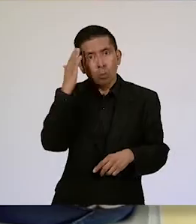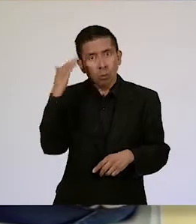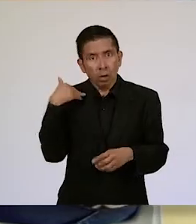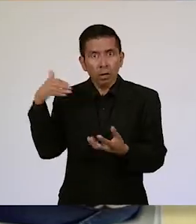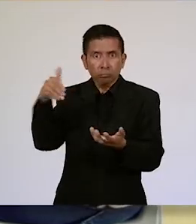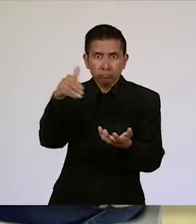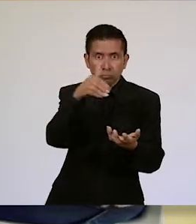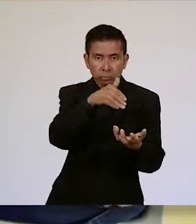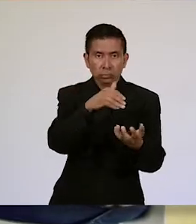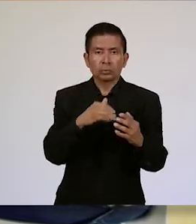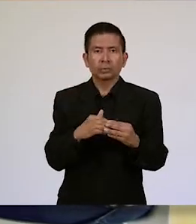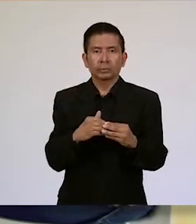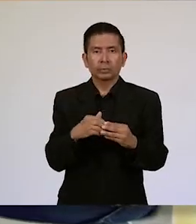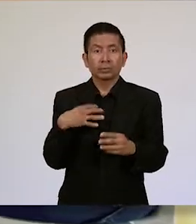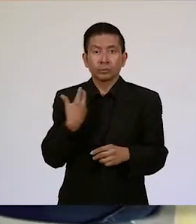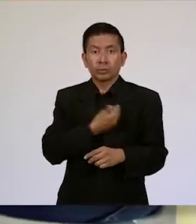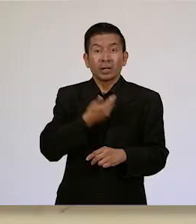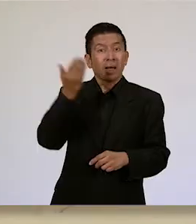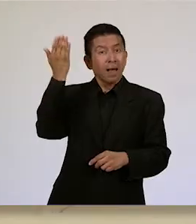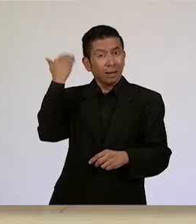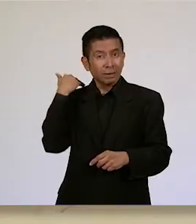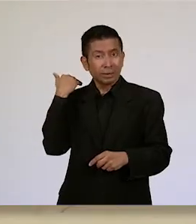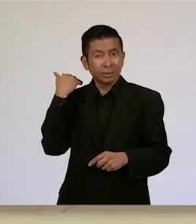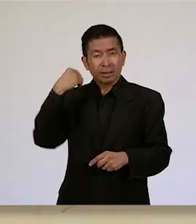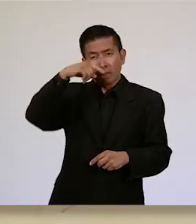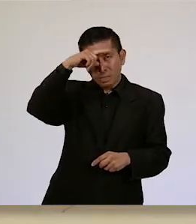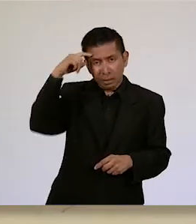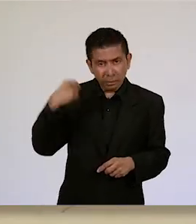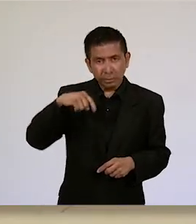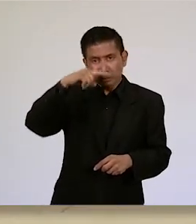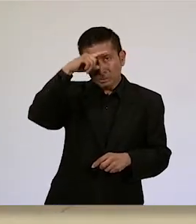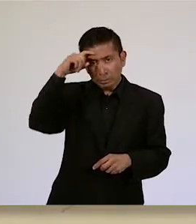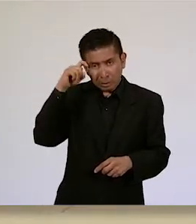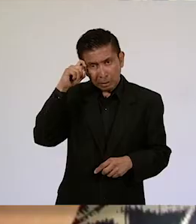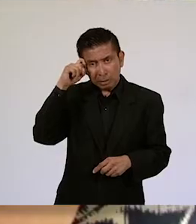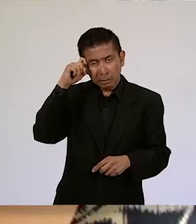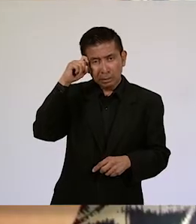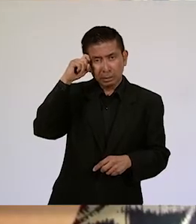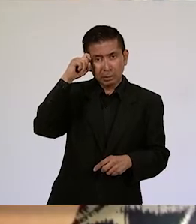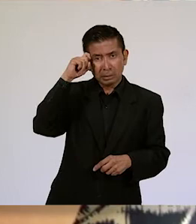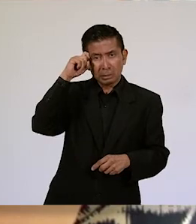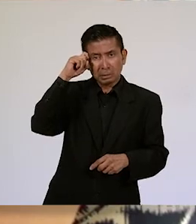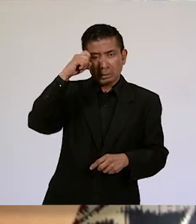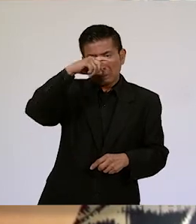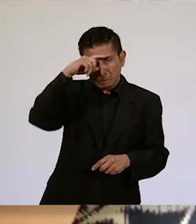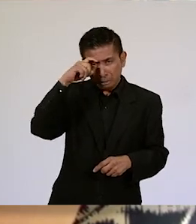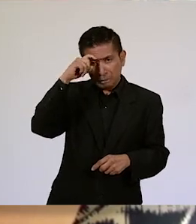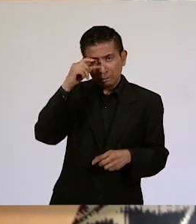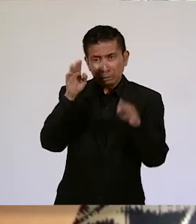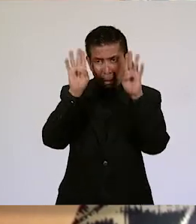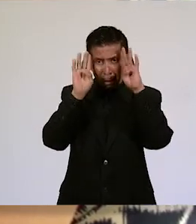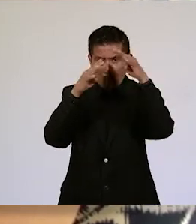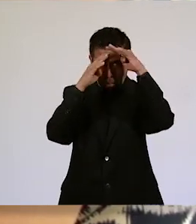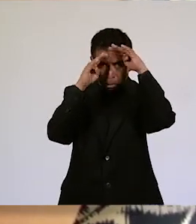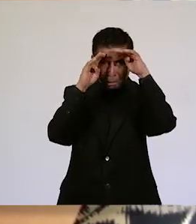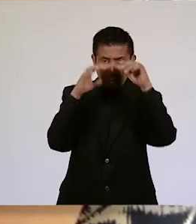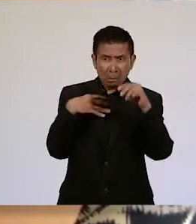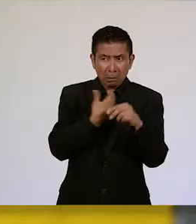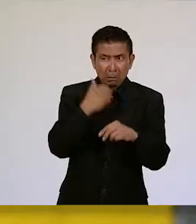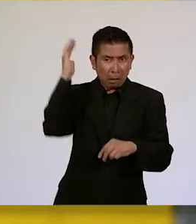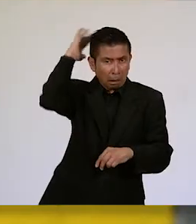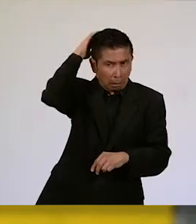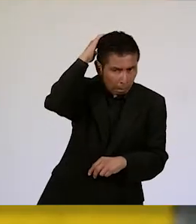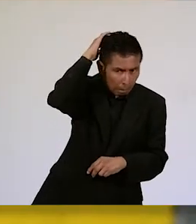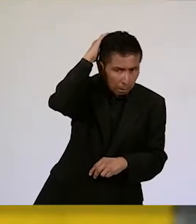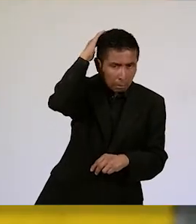¿Verdad? Nosotras solo estábamos trabajando como encerradas y teníamos